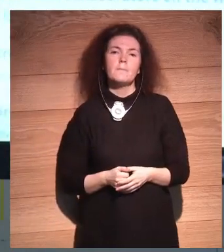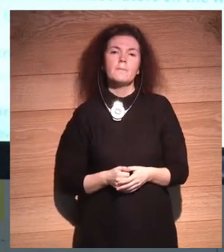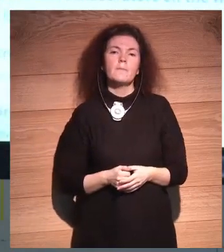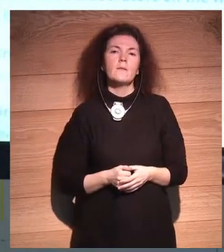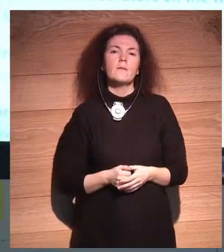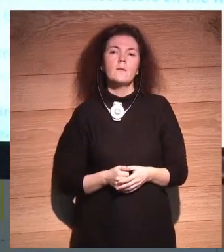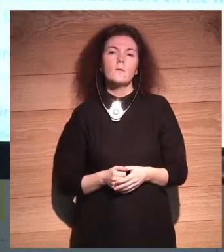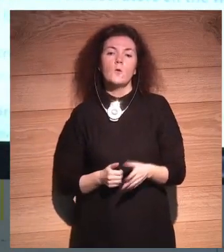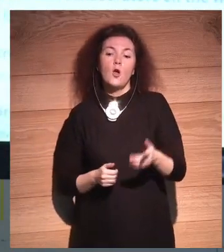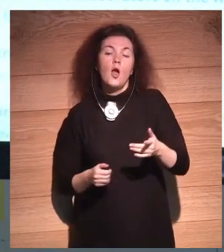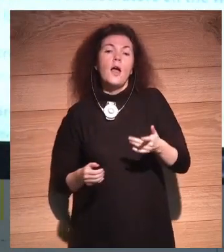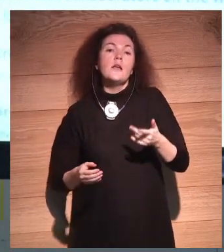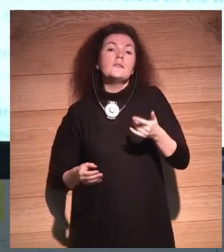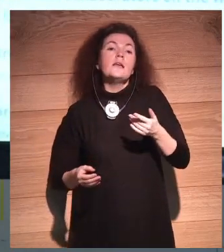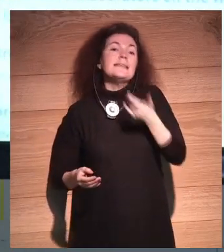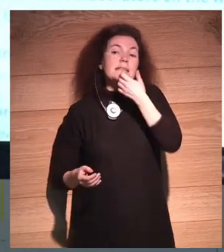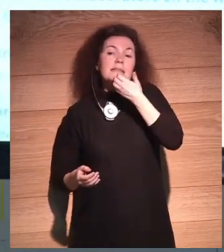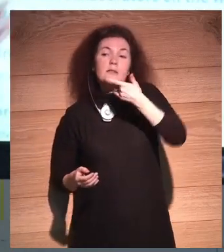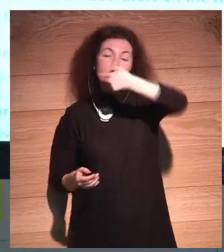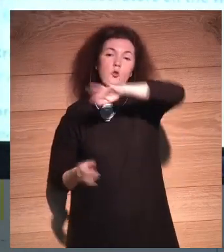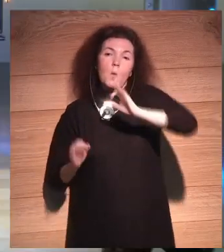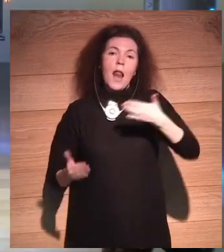¿Cómo vamos a tener consumidores contentos si somos robots?